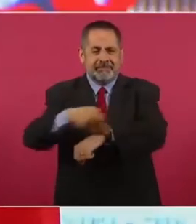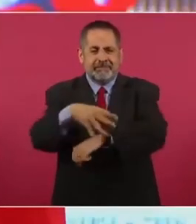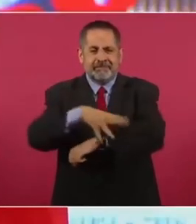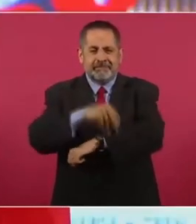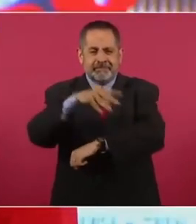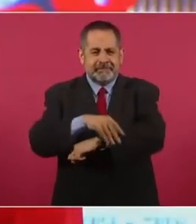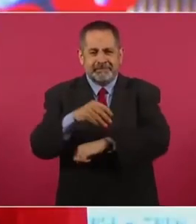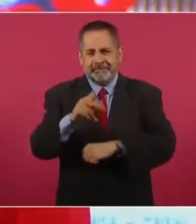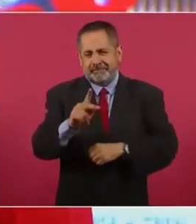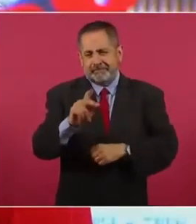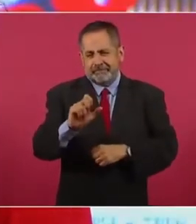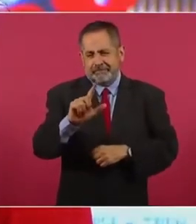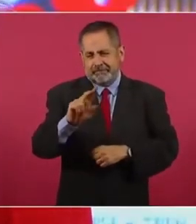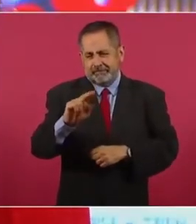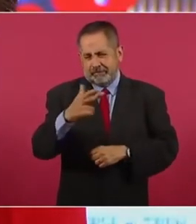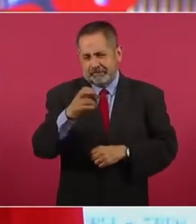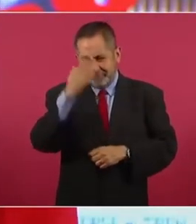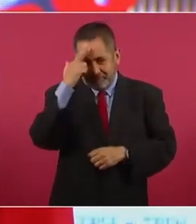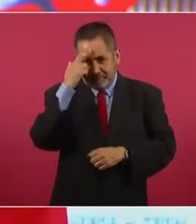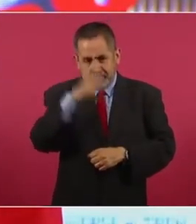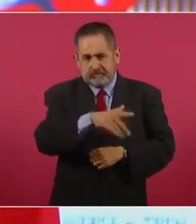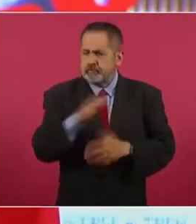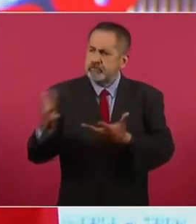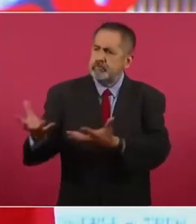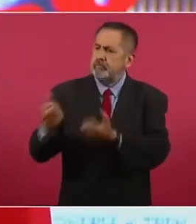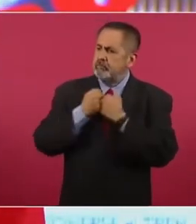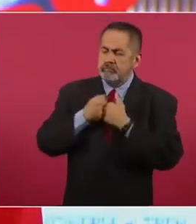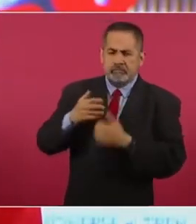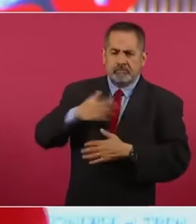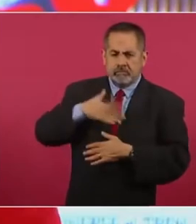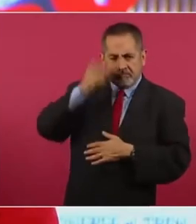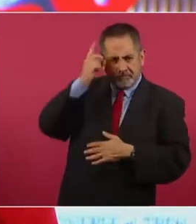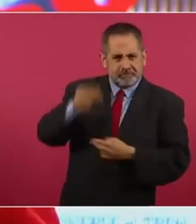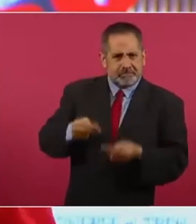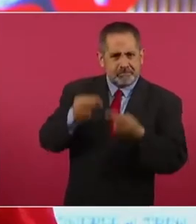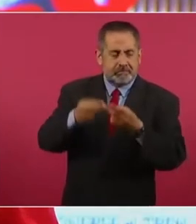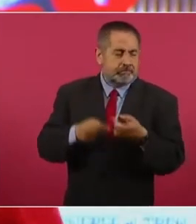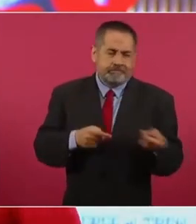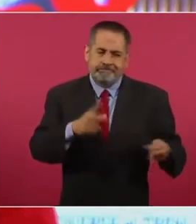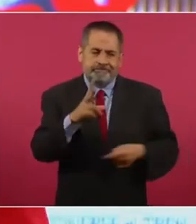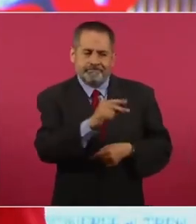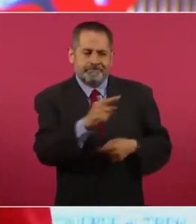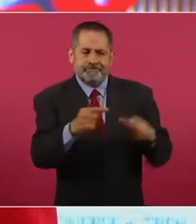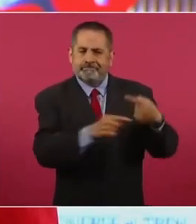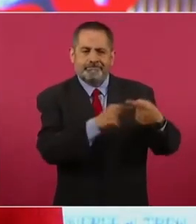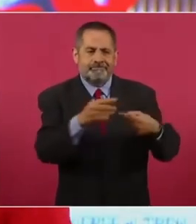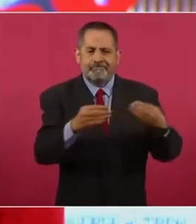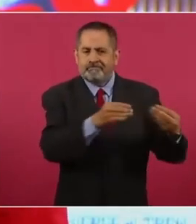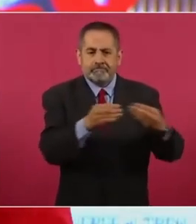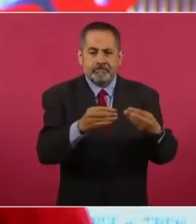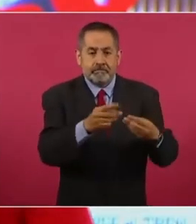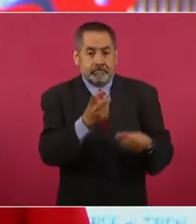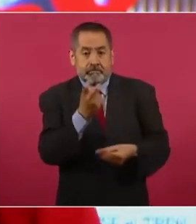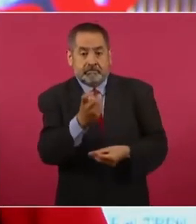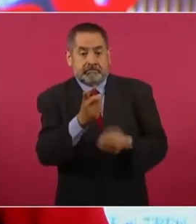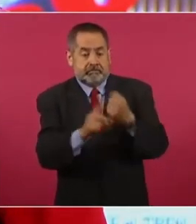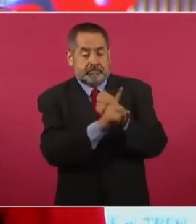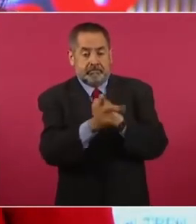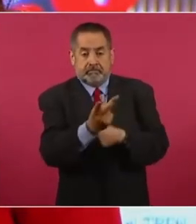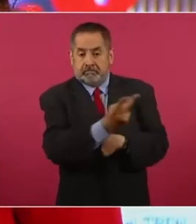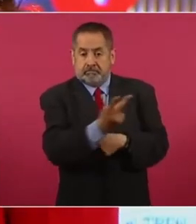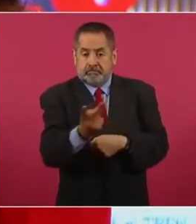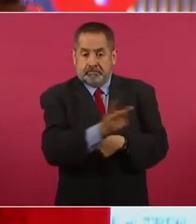quiere que le regalen los derechos del nombre. Así que este conflicto entre